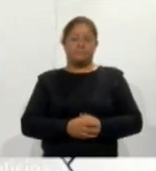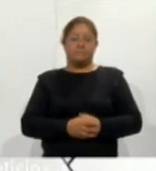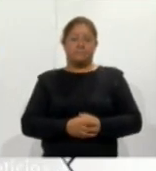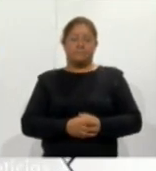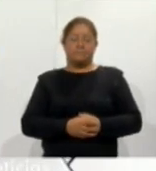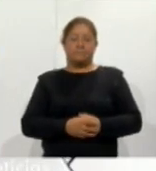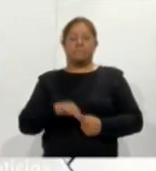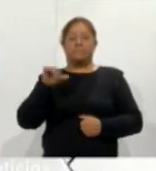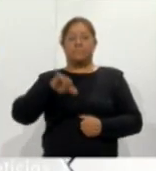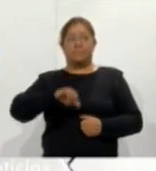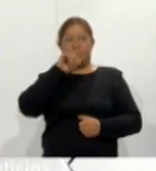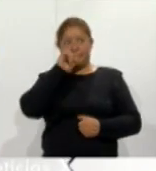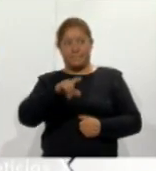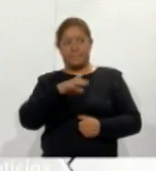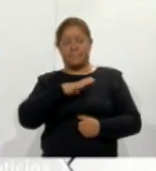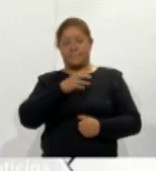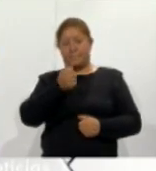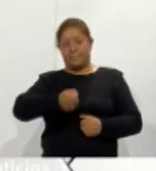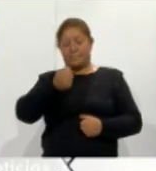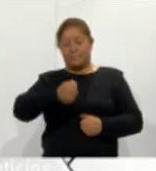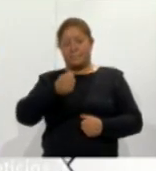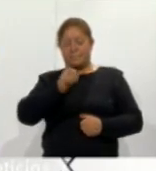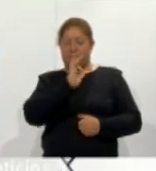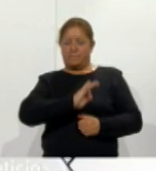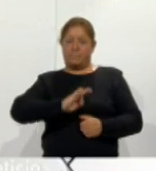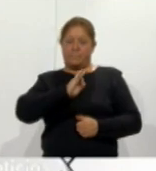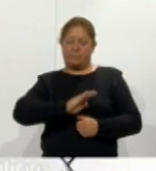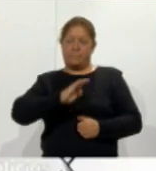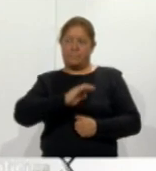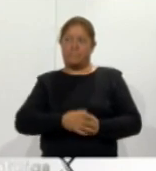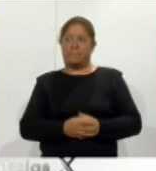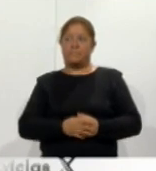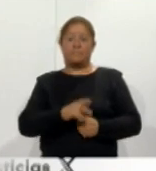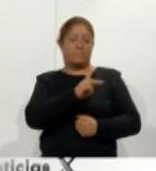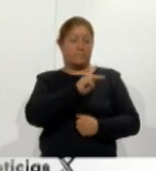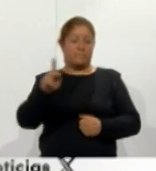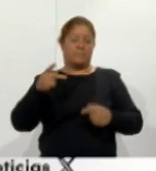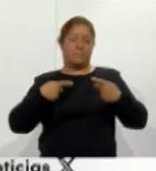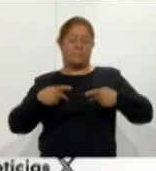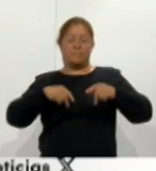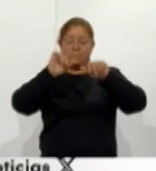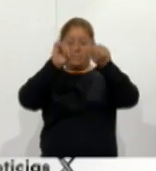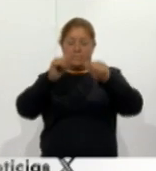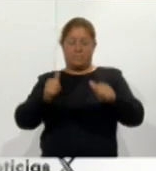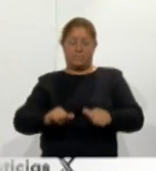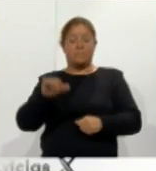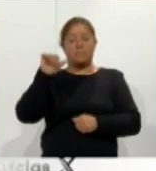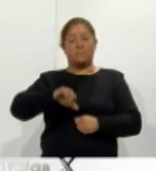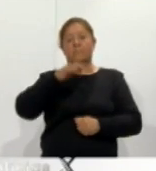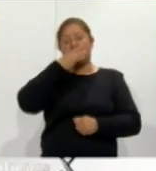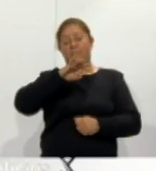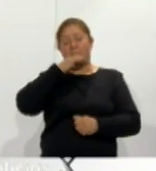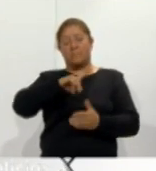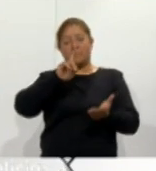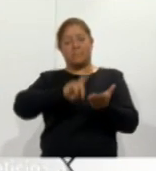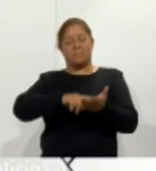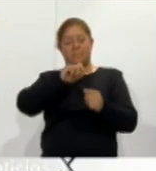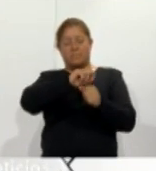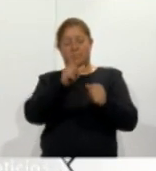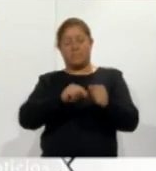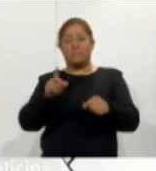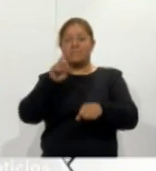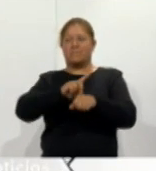Y el día de hoy también queremos mandar muchos saludos y felicitaciones a todos los artesanos pues el día de hoy se festeja en nuestro país el Día